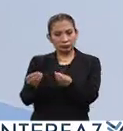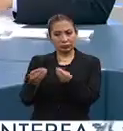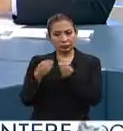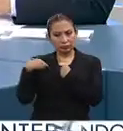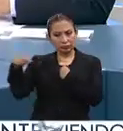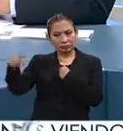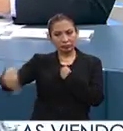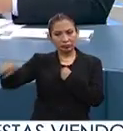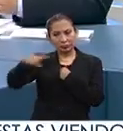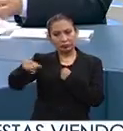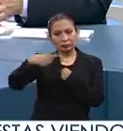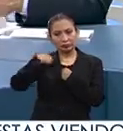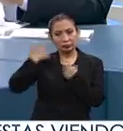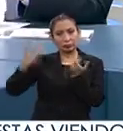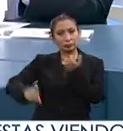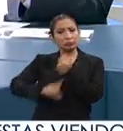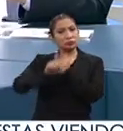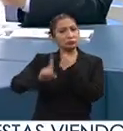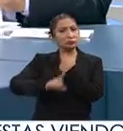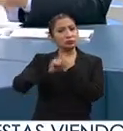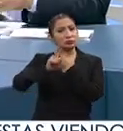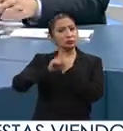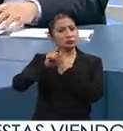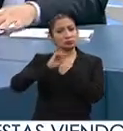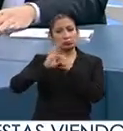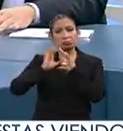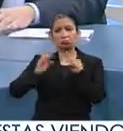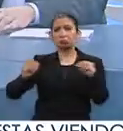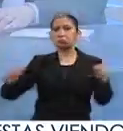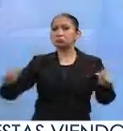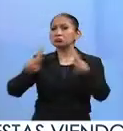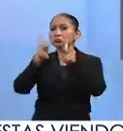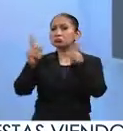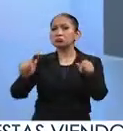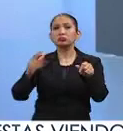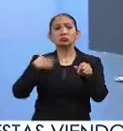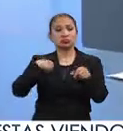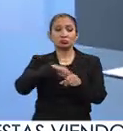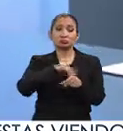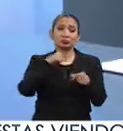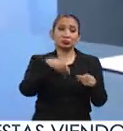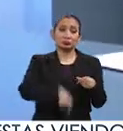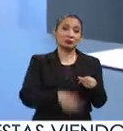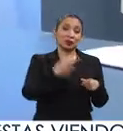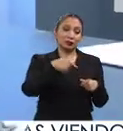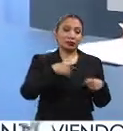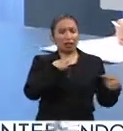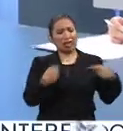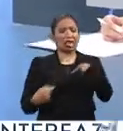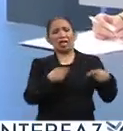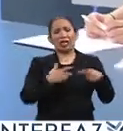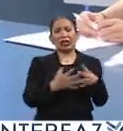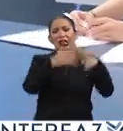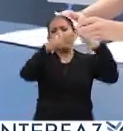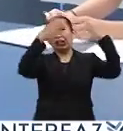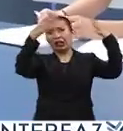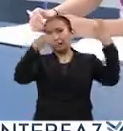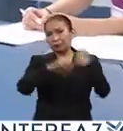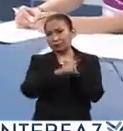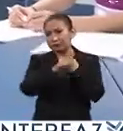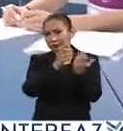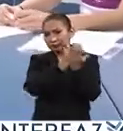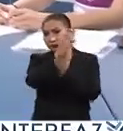que ellos resuelven conflictos muy pacíficamente. No como a veces en cuestiones nosotros somos algo